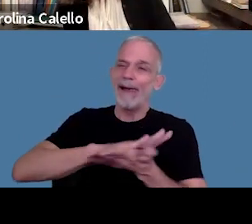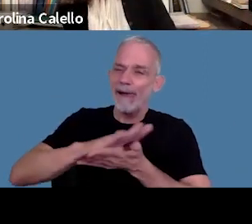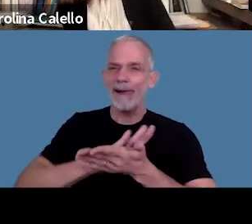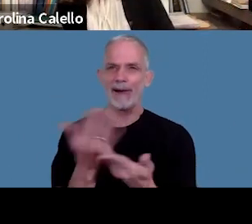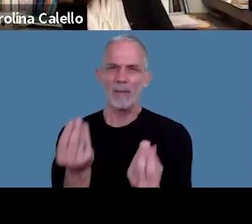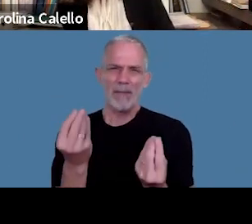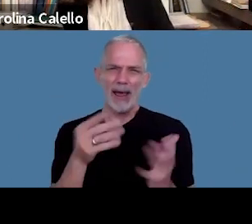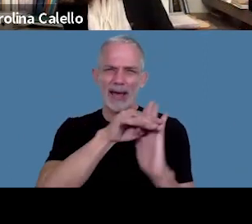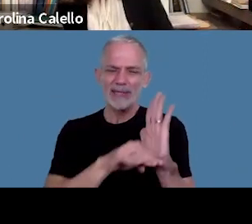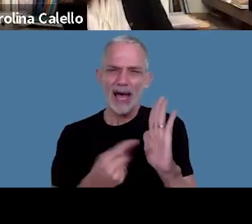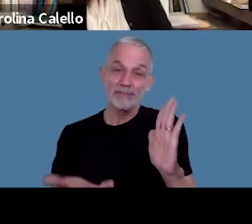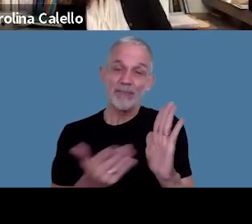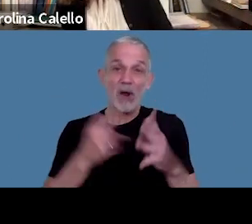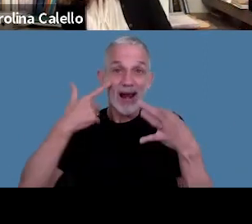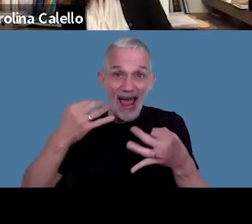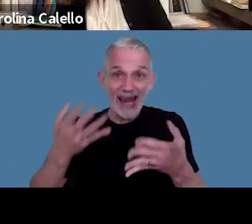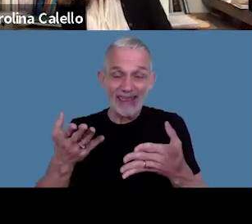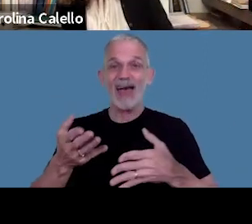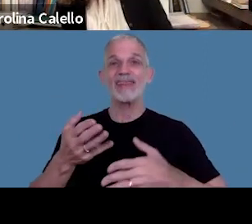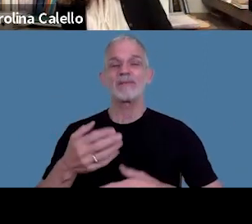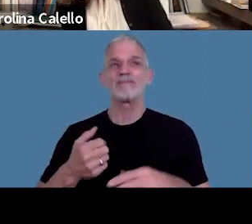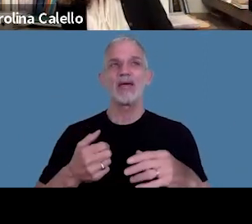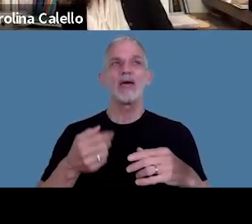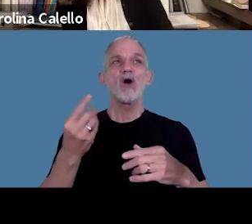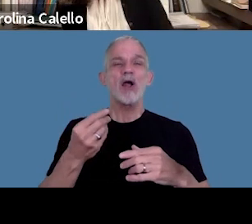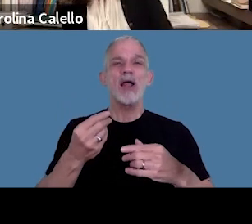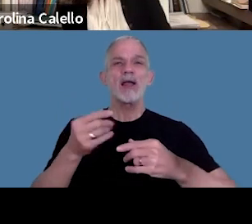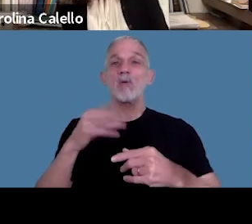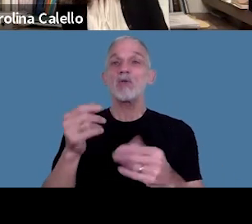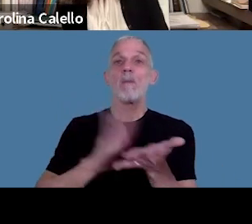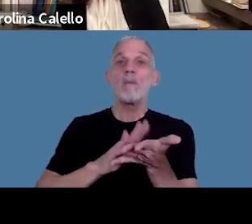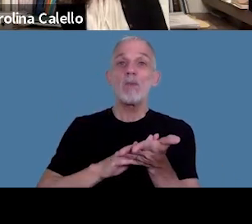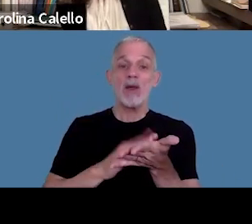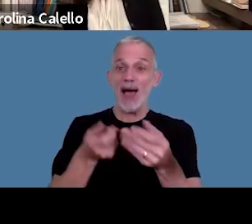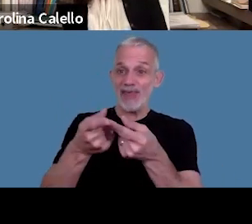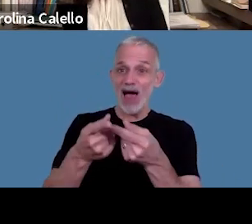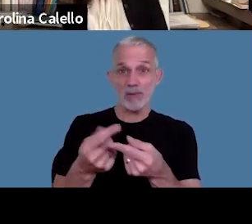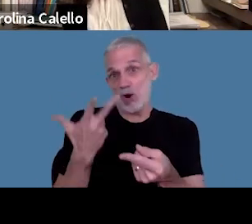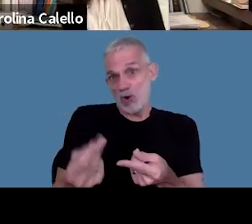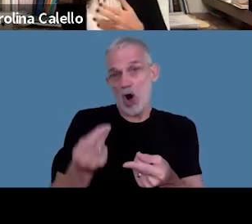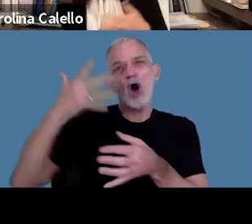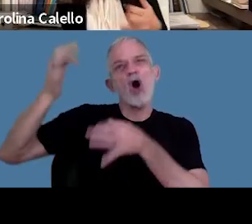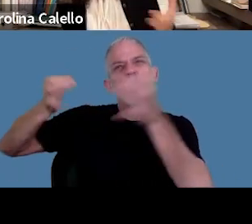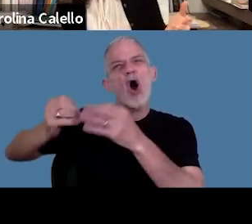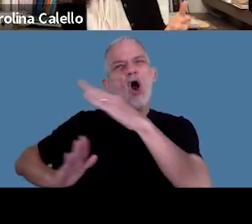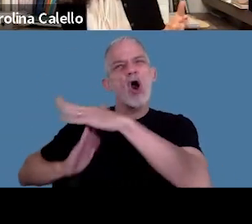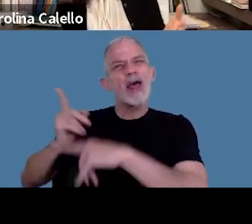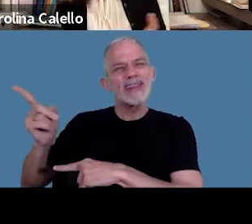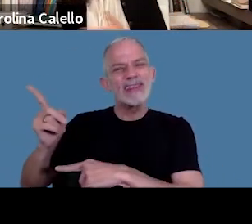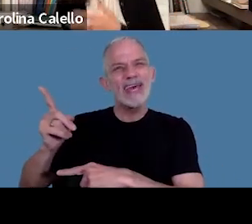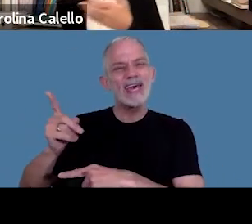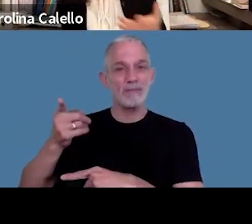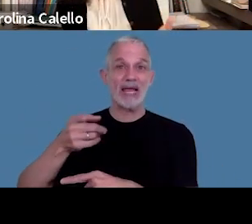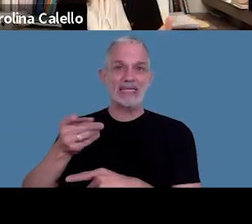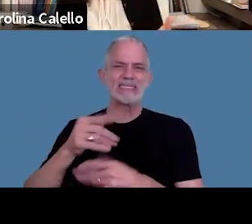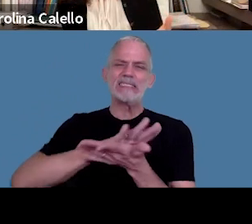instancia pero la realidad es que sobre todo con el rechazo de la prueba ofrecida la corte tiene esta doctrina de la